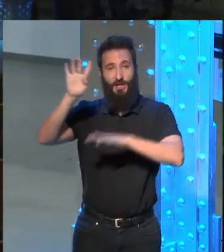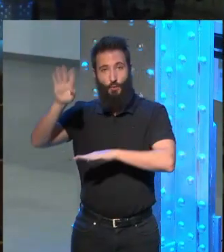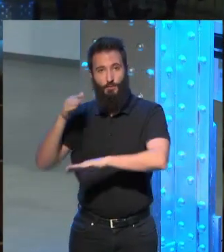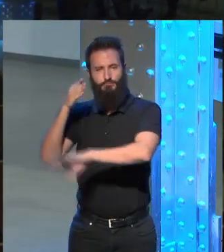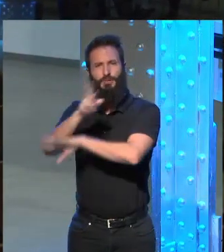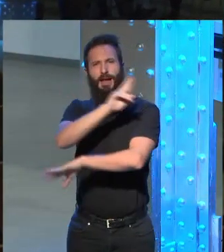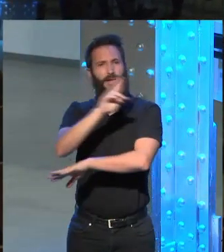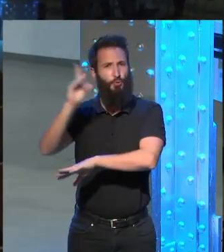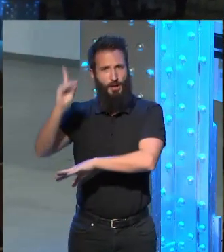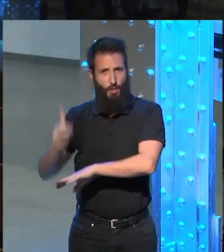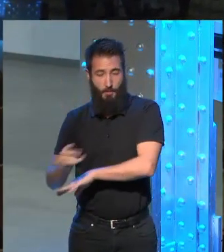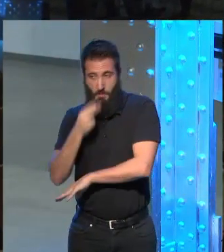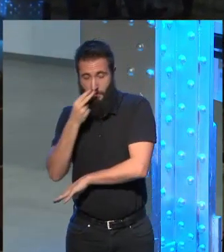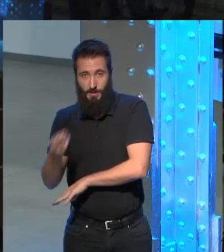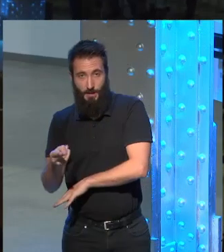fue